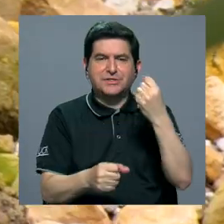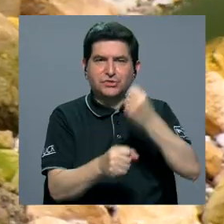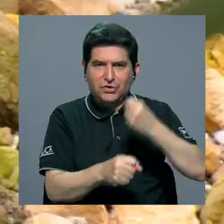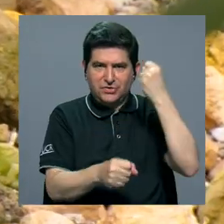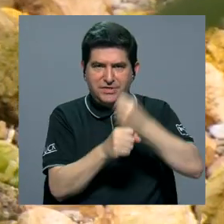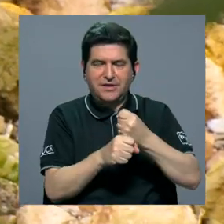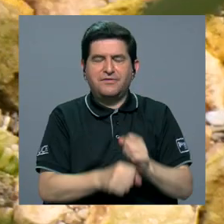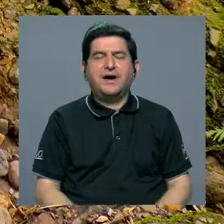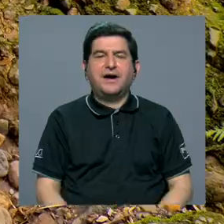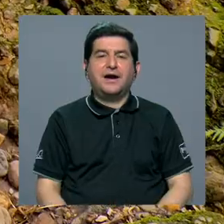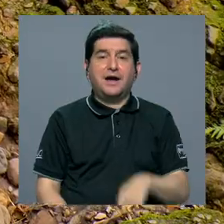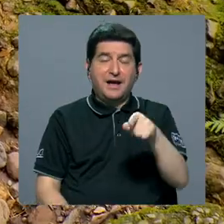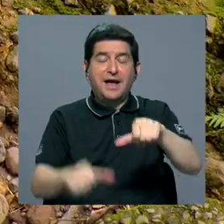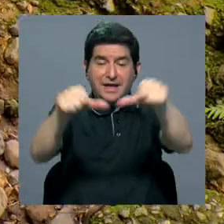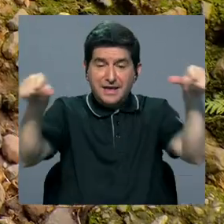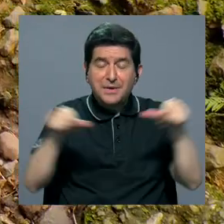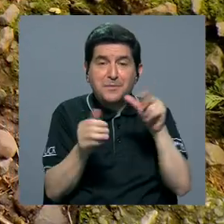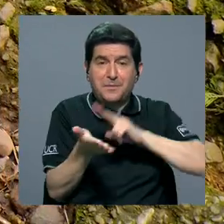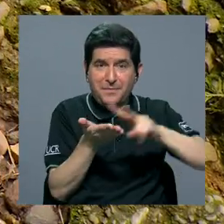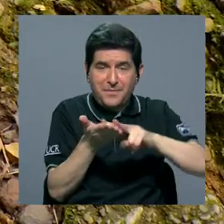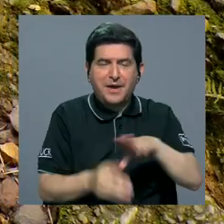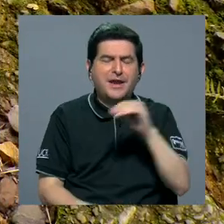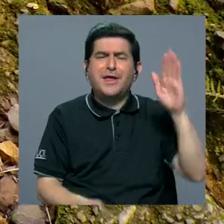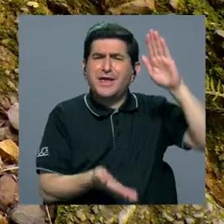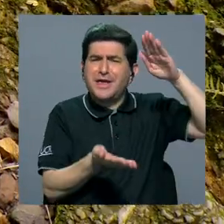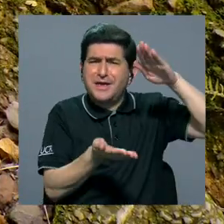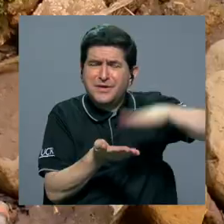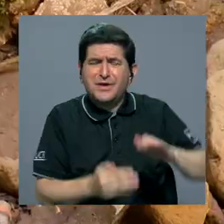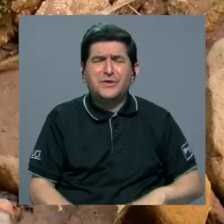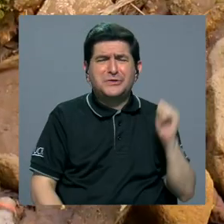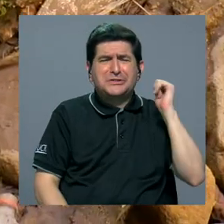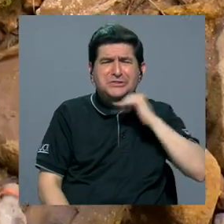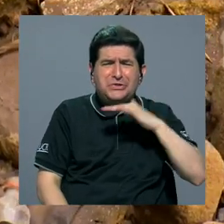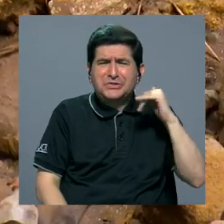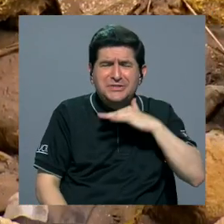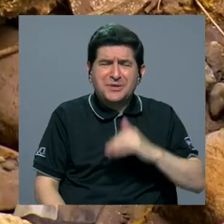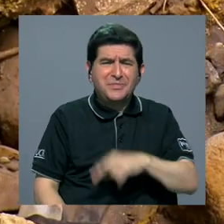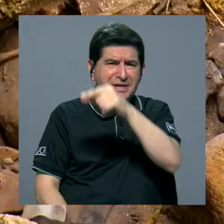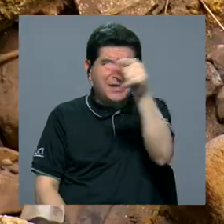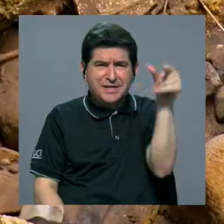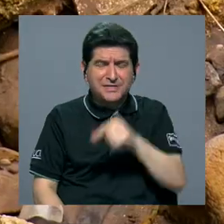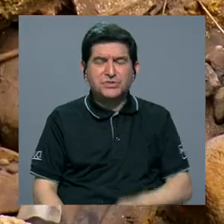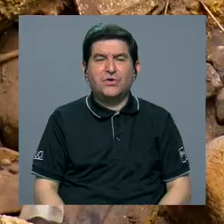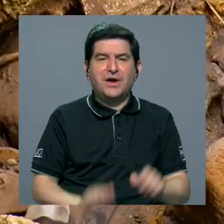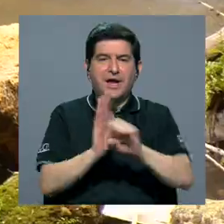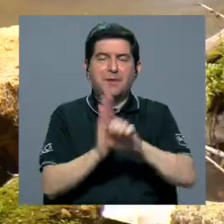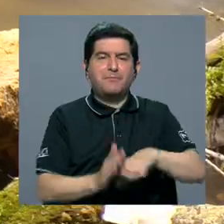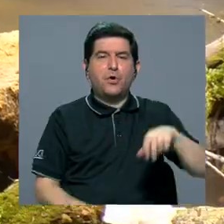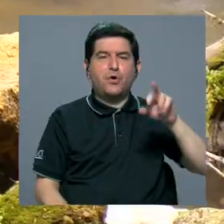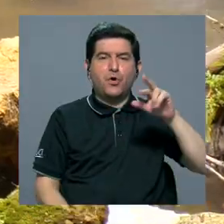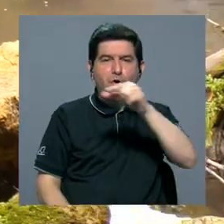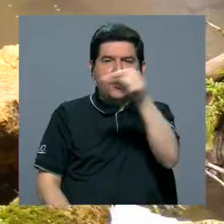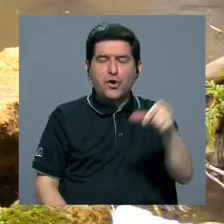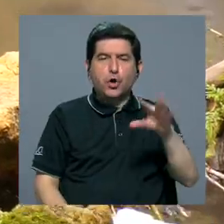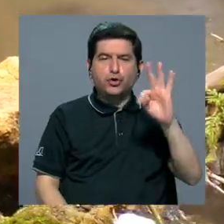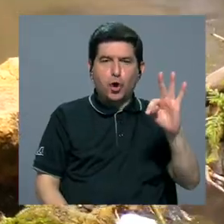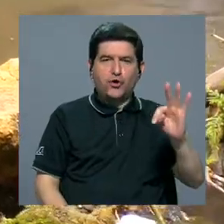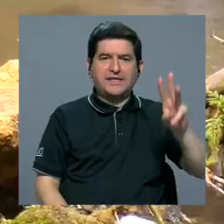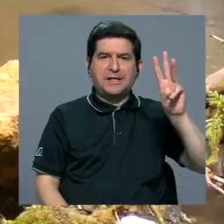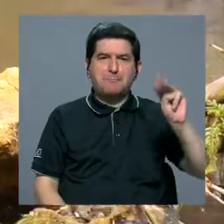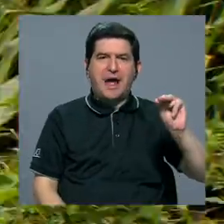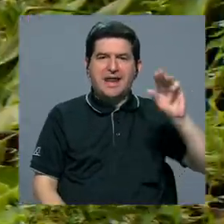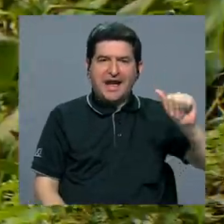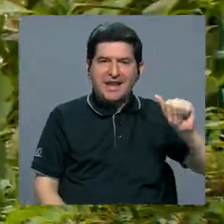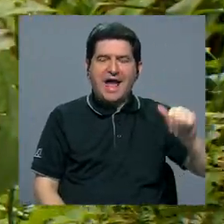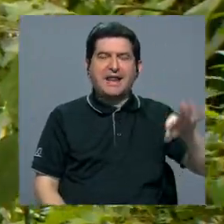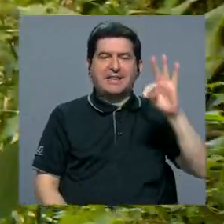trabajan en pro de la trama verde, y en la reducción de la contaminación de ríos como el Río Torres, el María Aguilar y